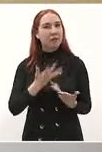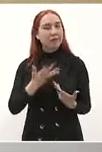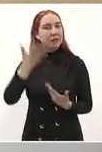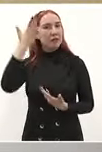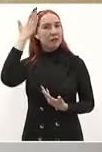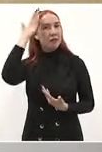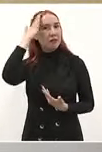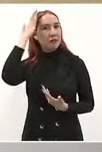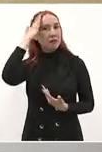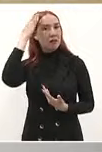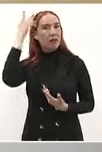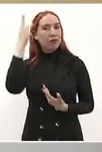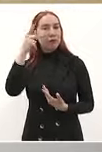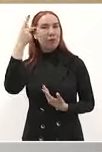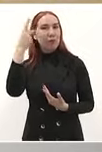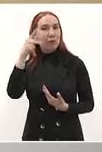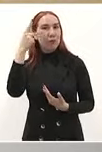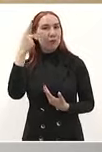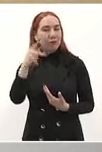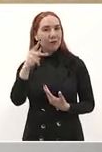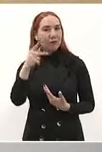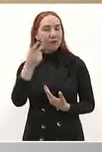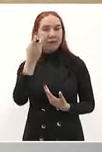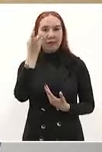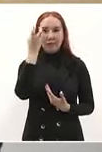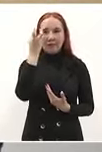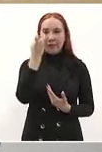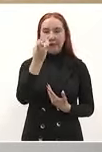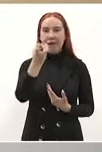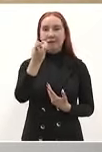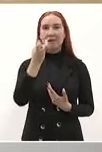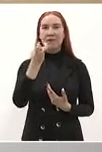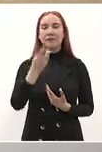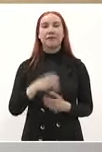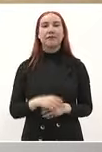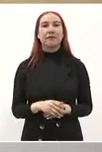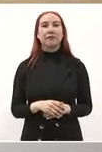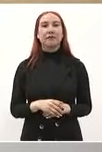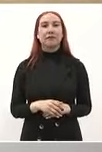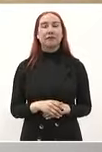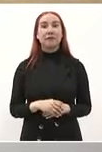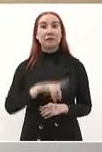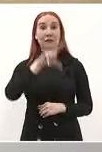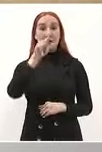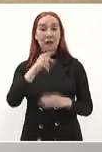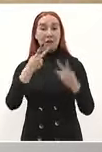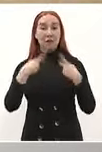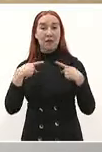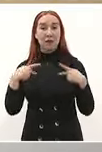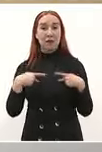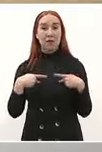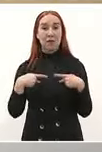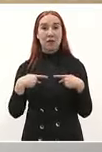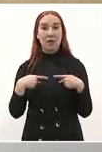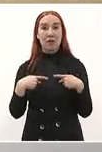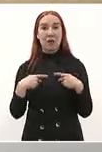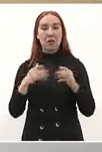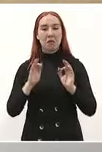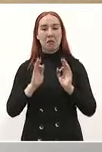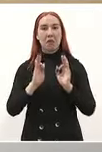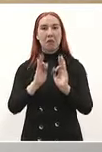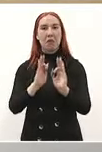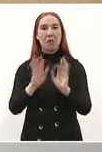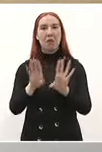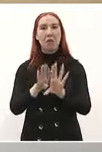entonces se presentan muy arrogantes prepotentes como son los conservadores